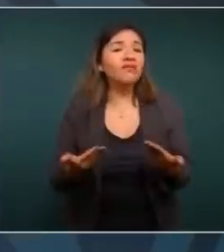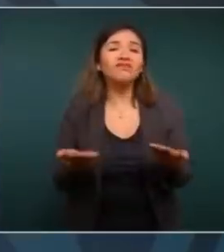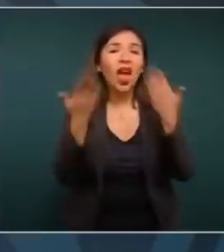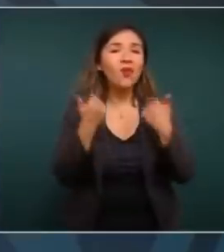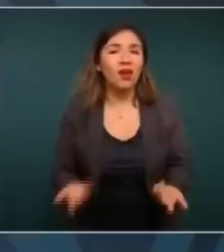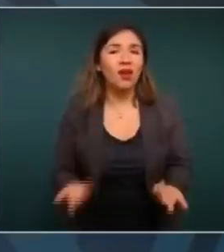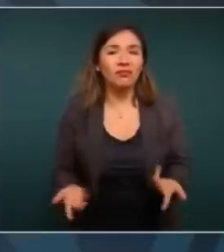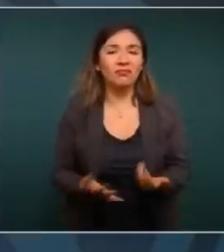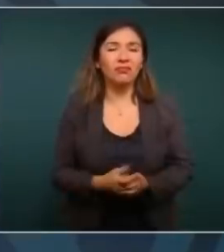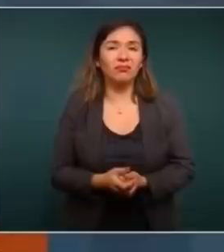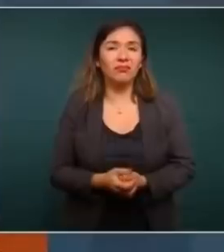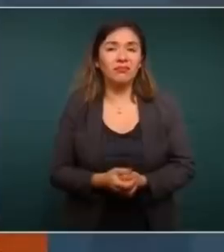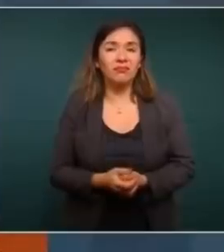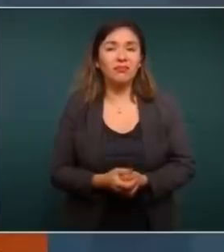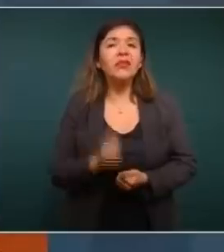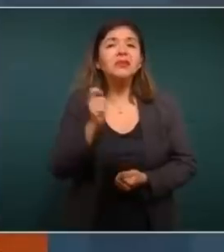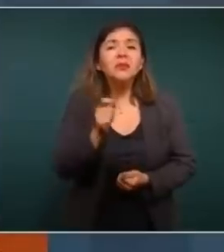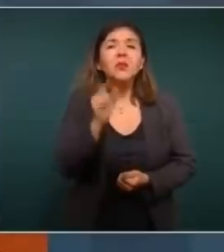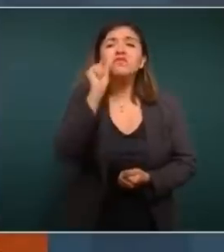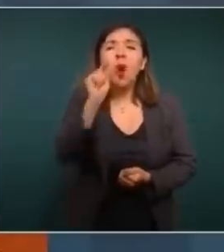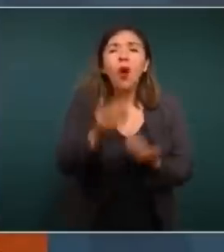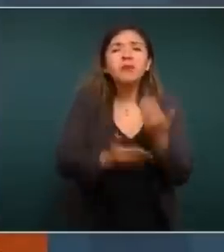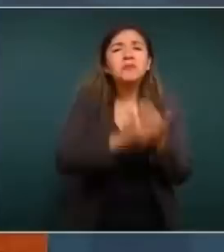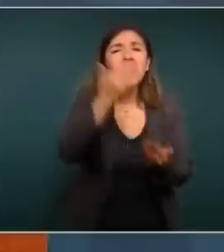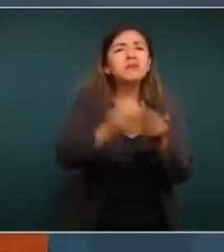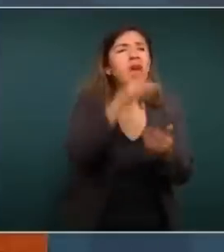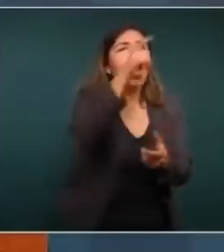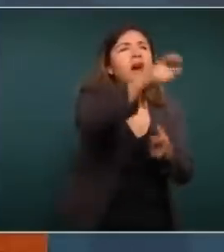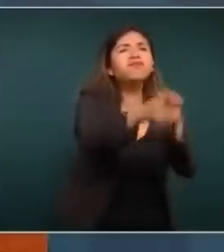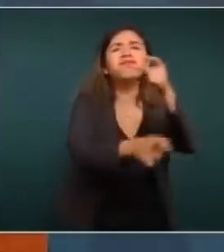y son pocos los sitios.